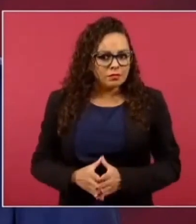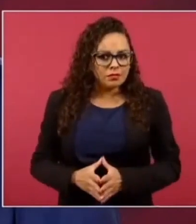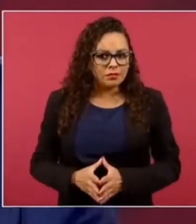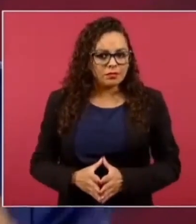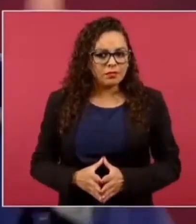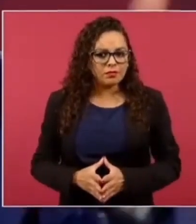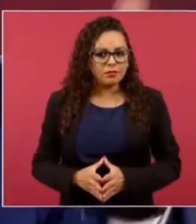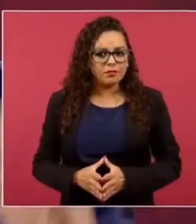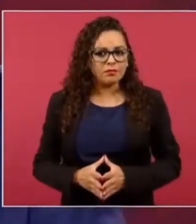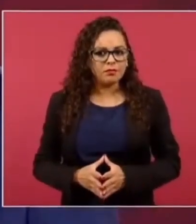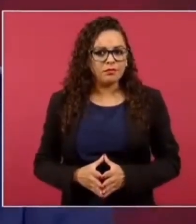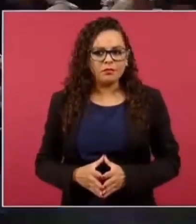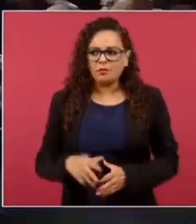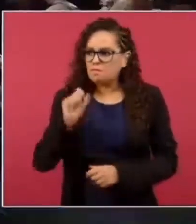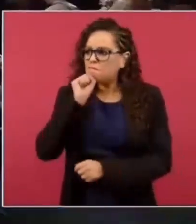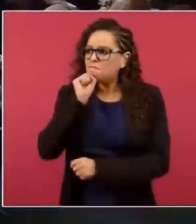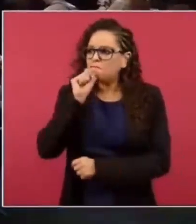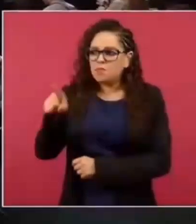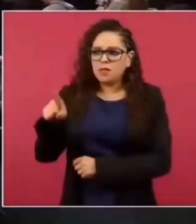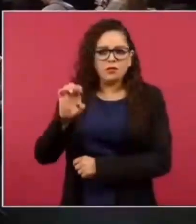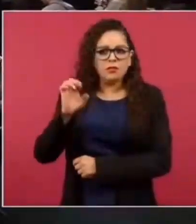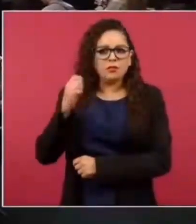¿Y Fox también? ¿Quién?